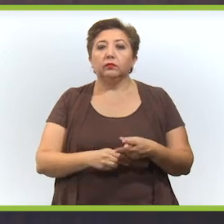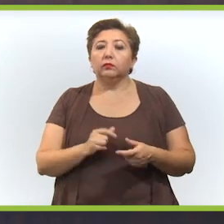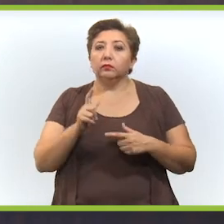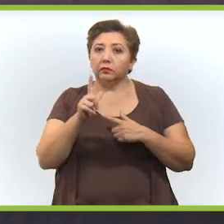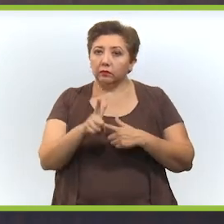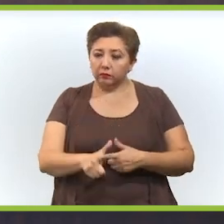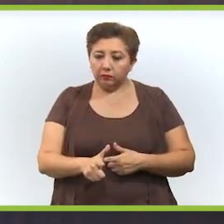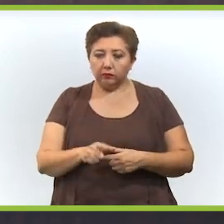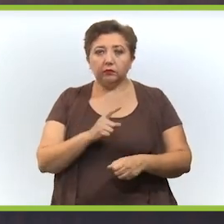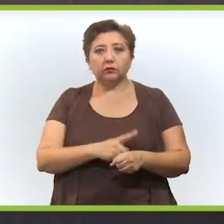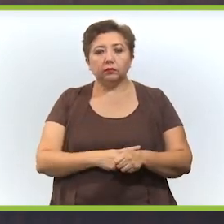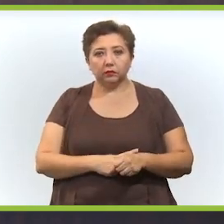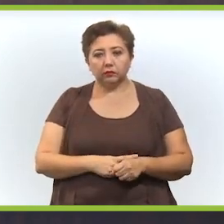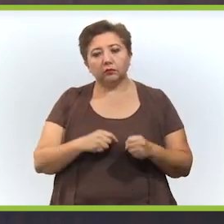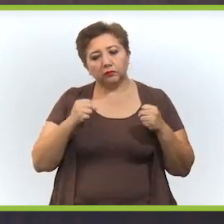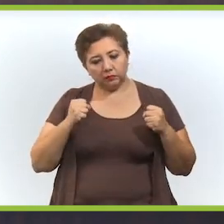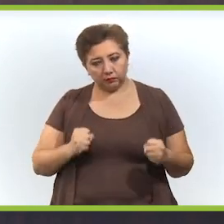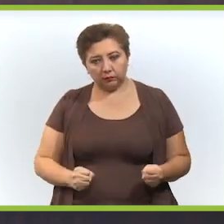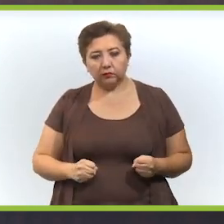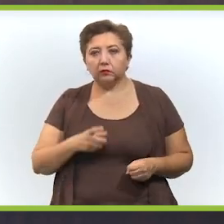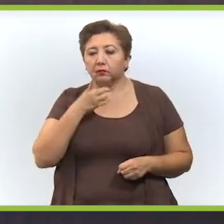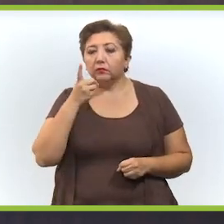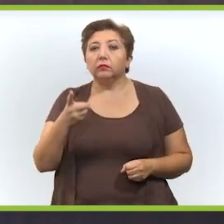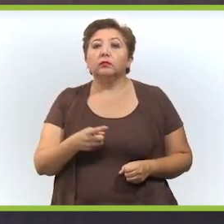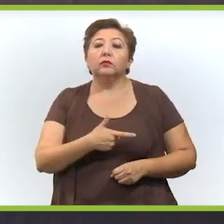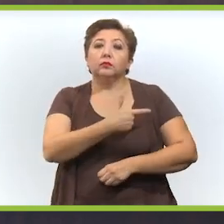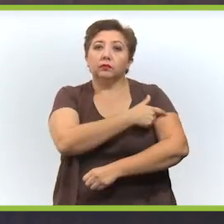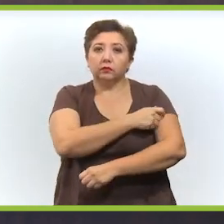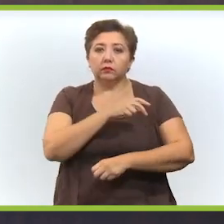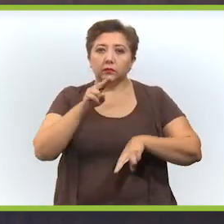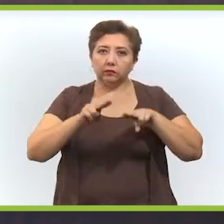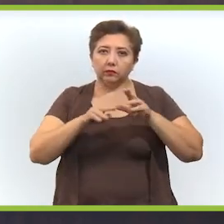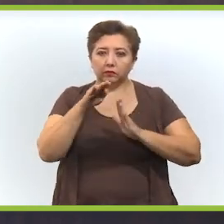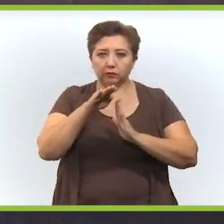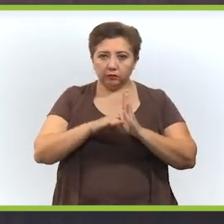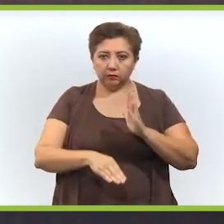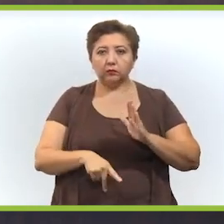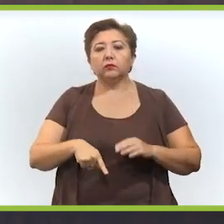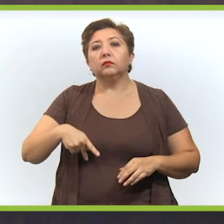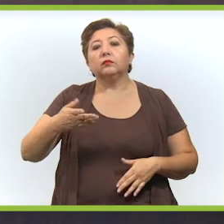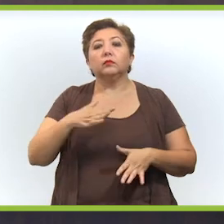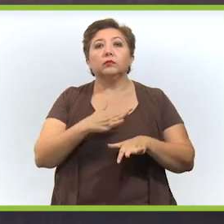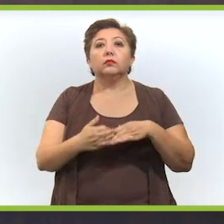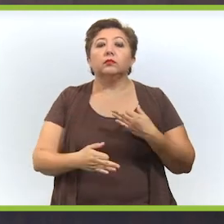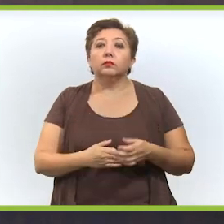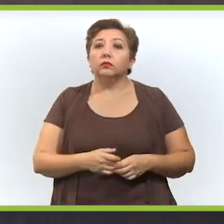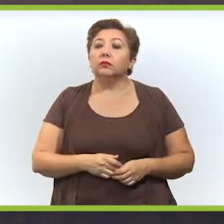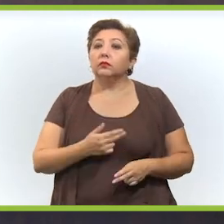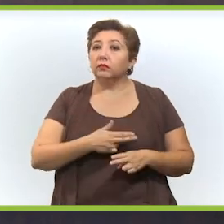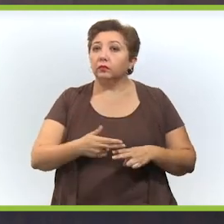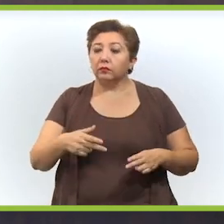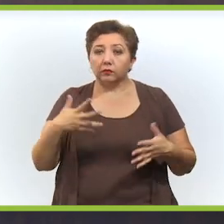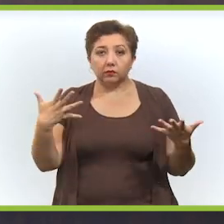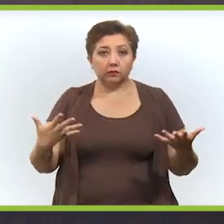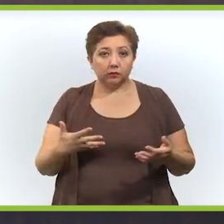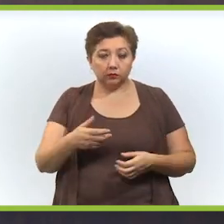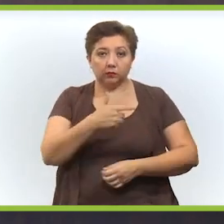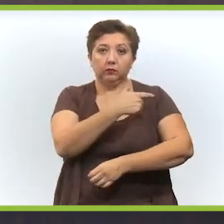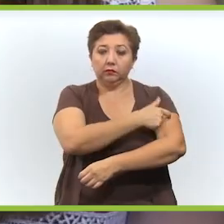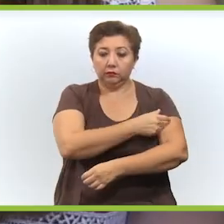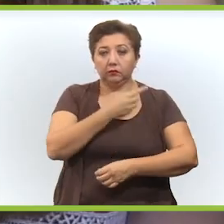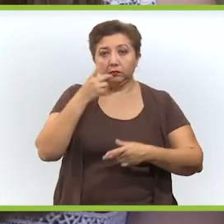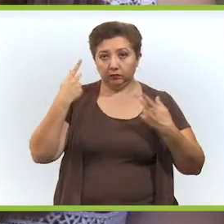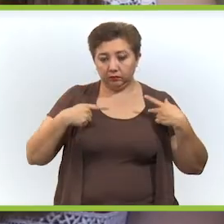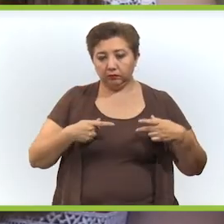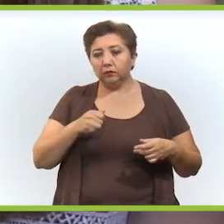2021 será un año que vamos a seguir con pandemia, seguramente ante la llegada de la vacuna con niveles más bajos, pero que sobre todo hasta